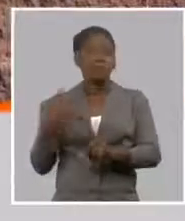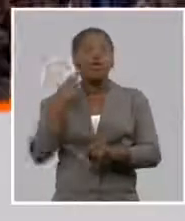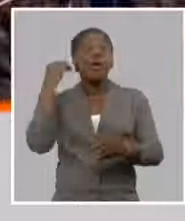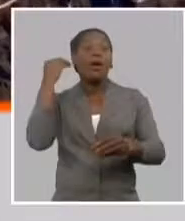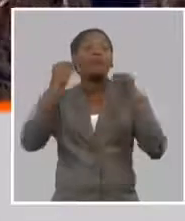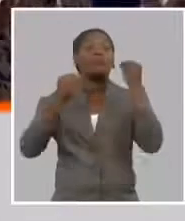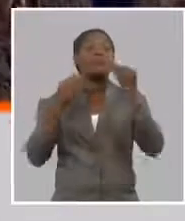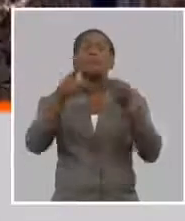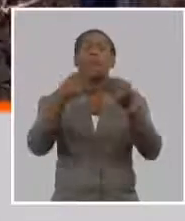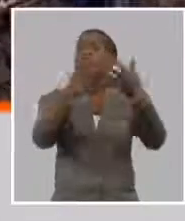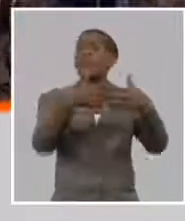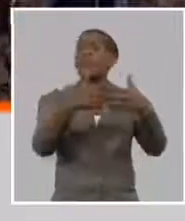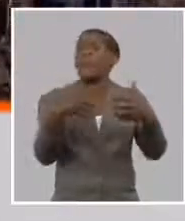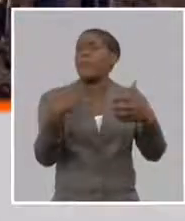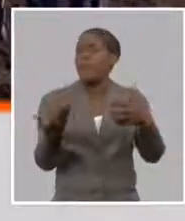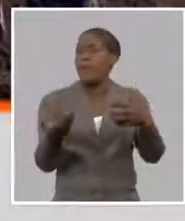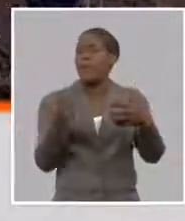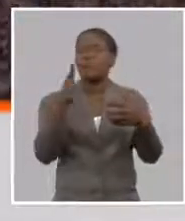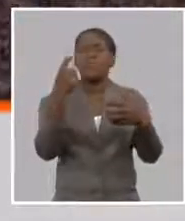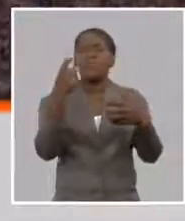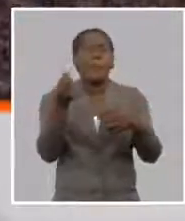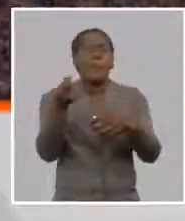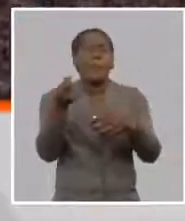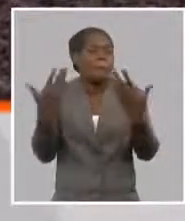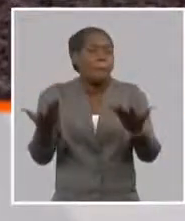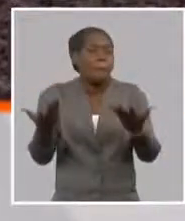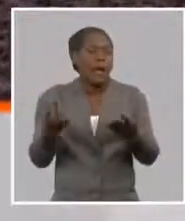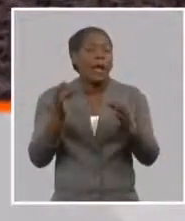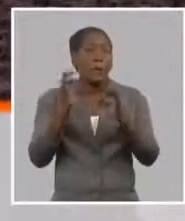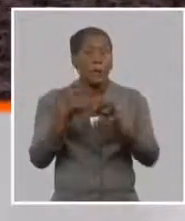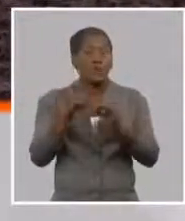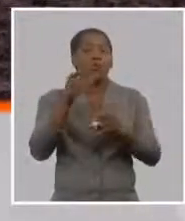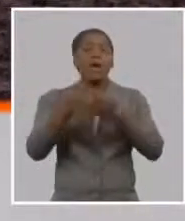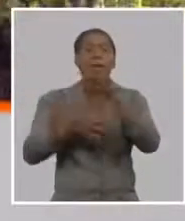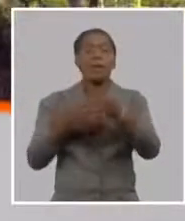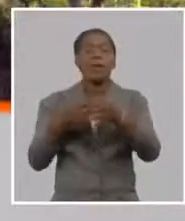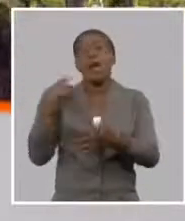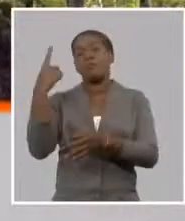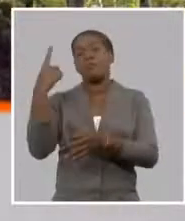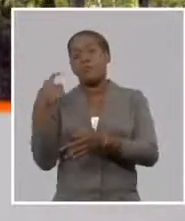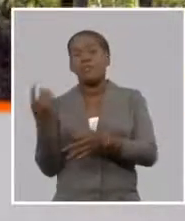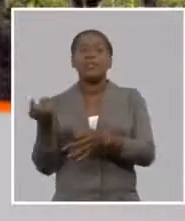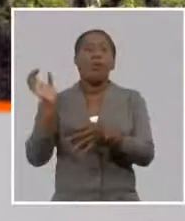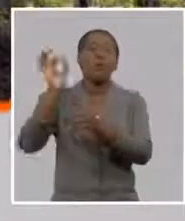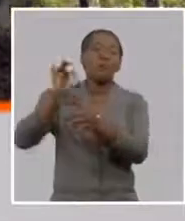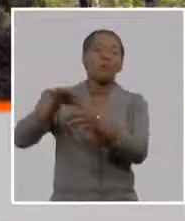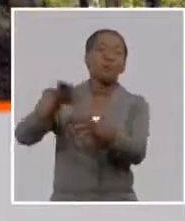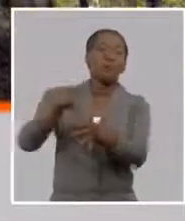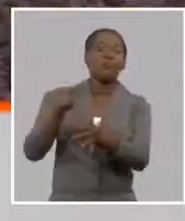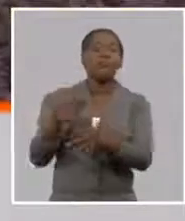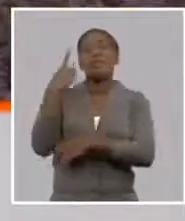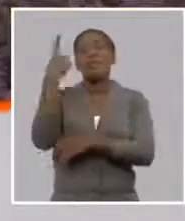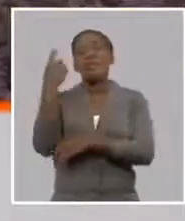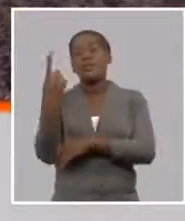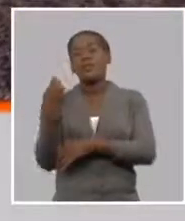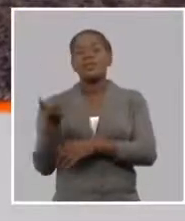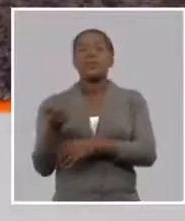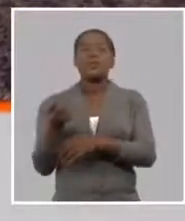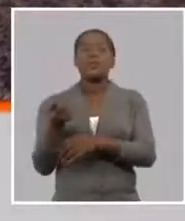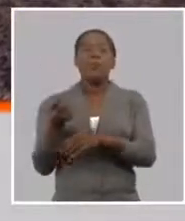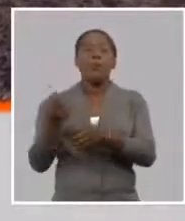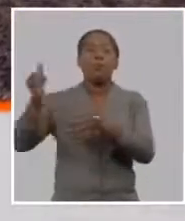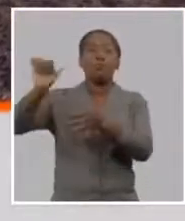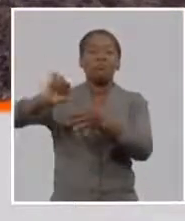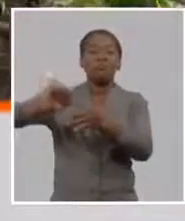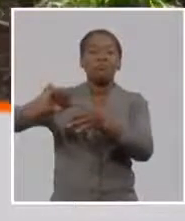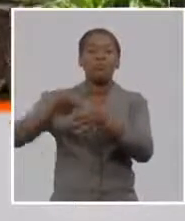y entonces nosotros una vez que tengamos definido la cifra bueno pues no hay límite también nos dicen no es que hay un límite no no hay un límite no tienen límite